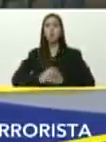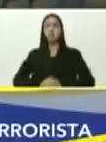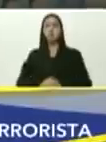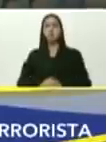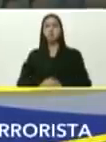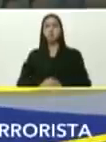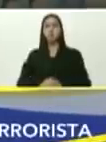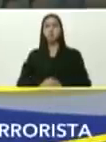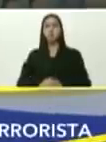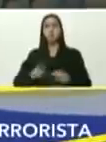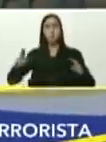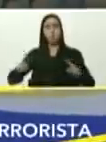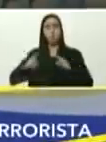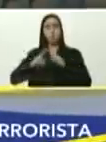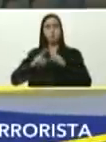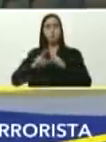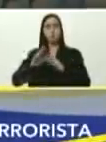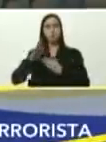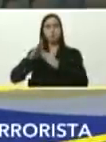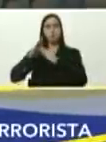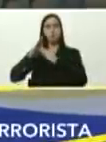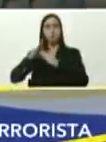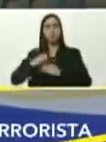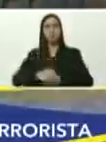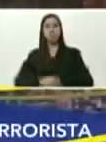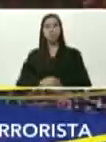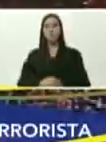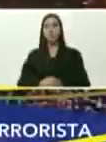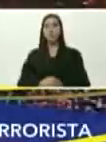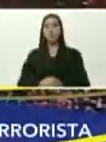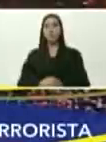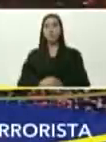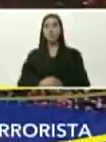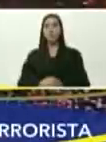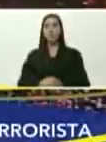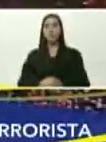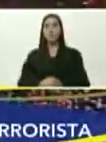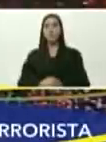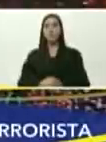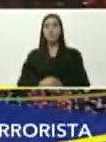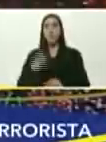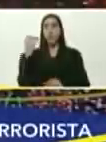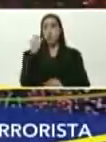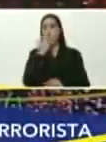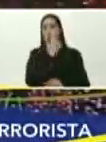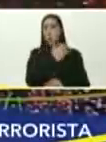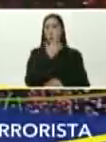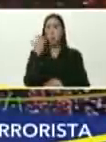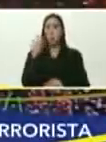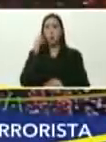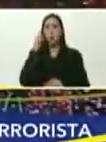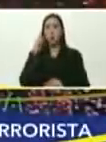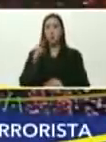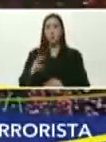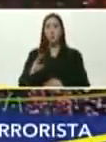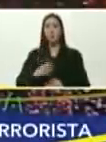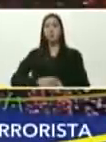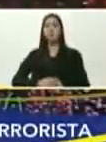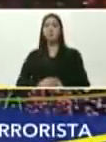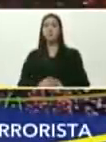nos vemos, nos vemos, en los vidrios, como decían, en mi época, nos vemos, los vidrios,